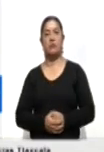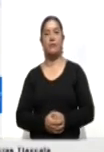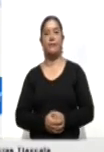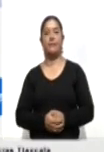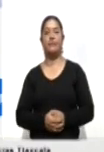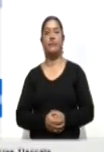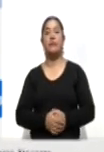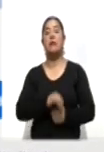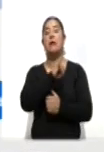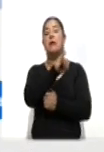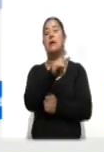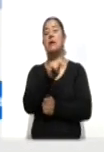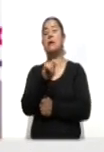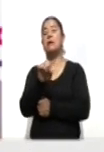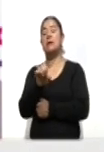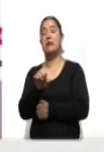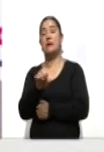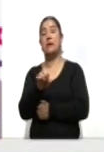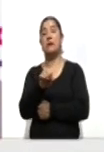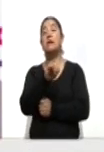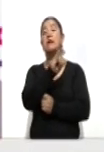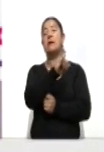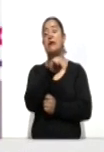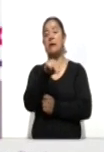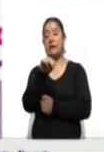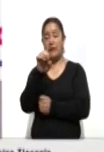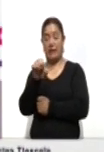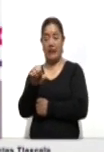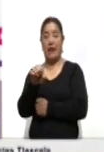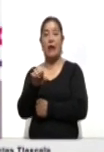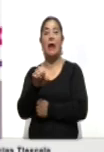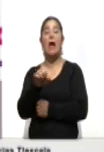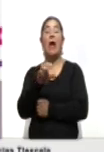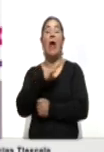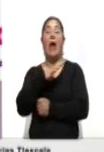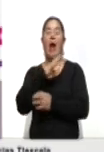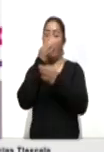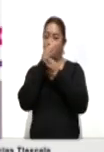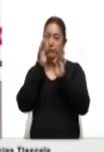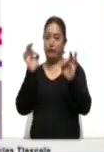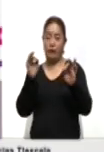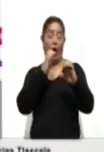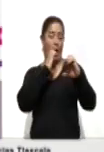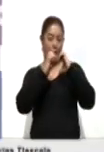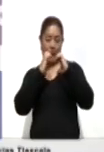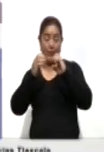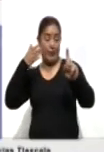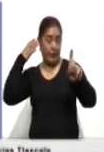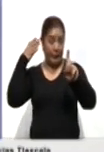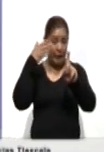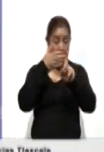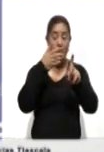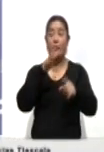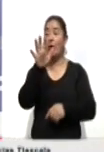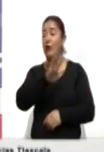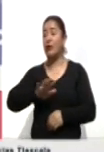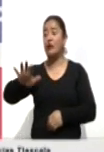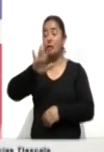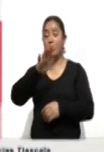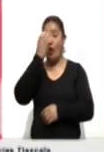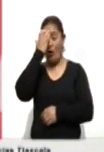Nacional Electoral lanzó su decálogo del voto responsable, estrategia de comunicación que tiene por objetivo promover la seguridad